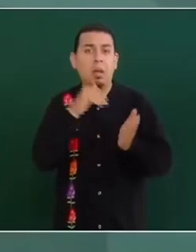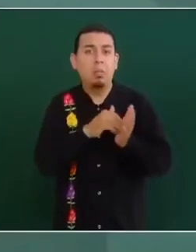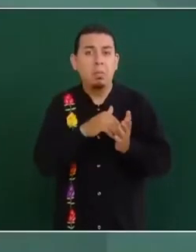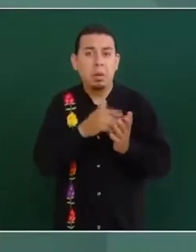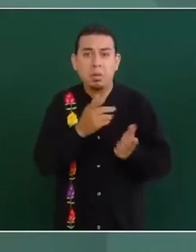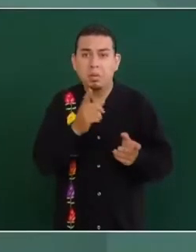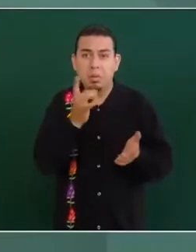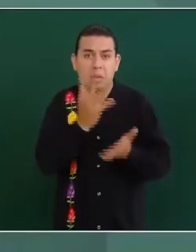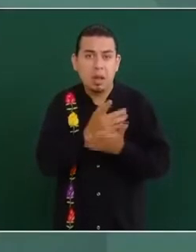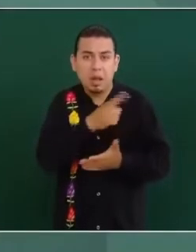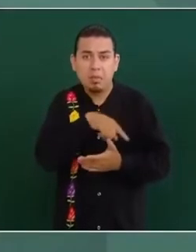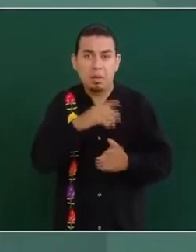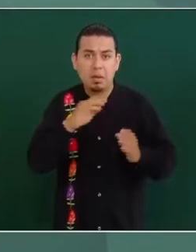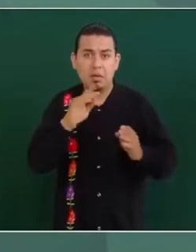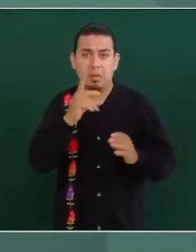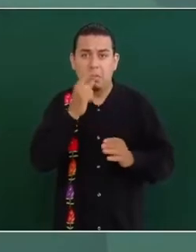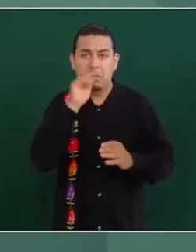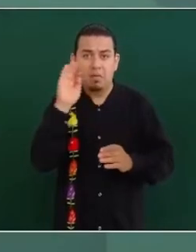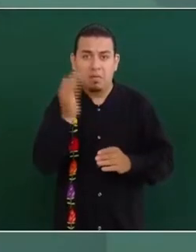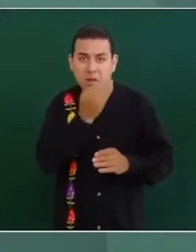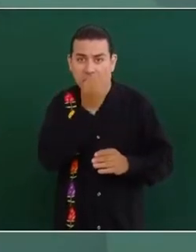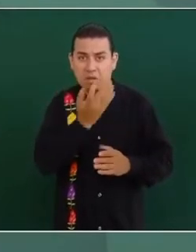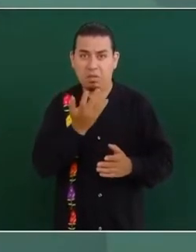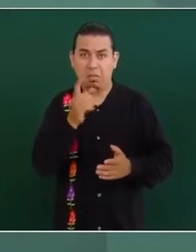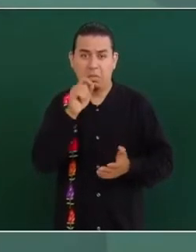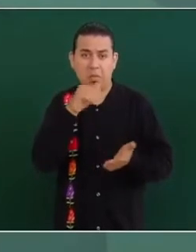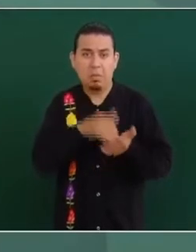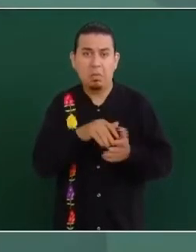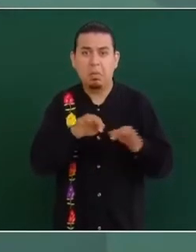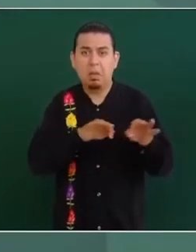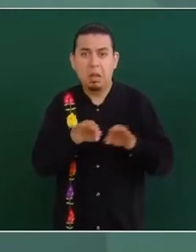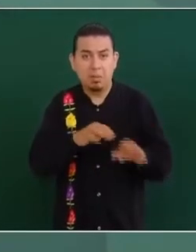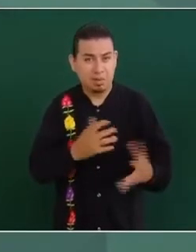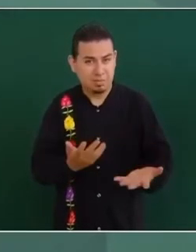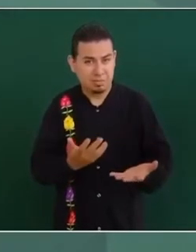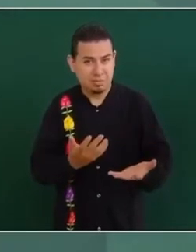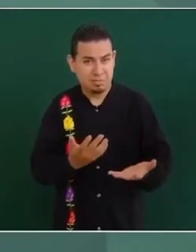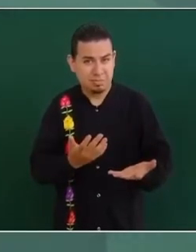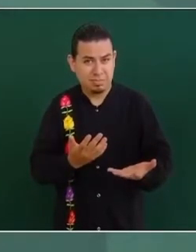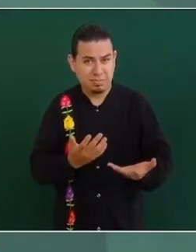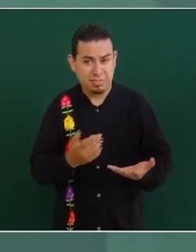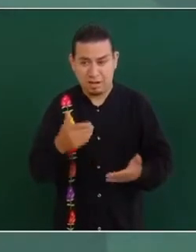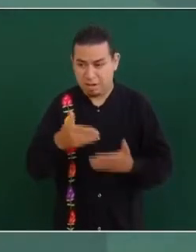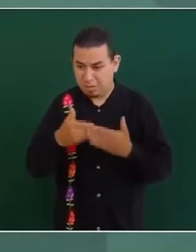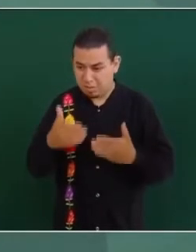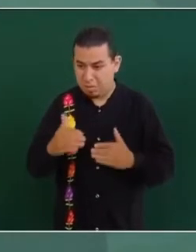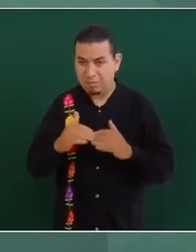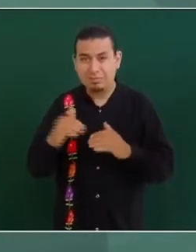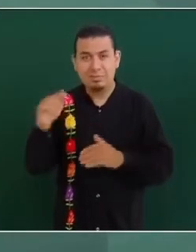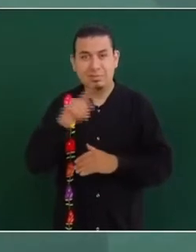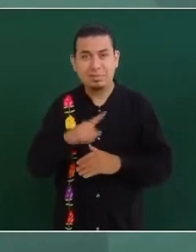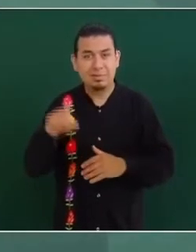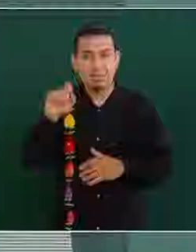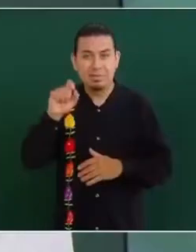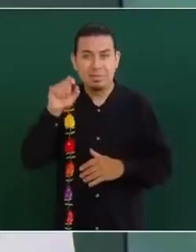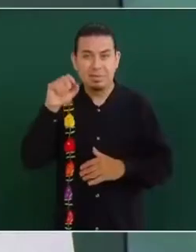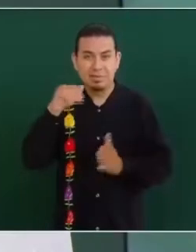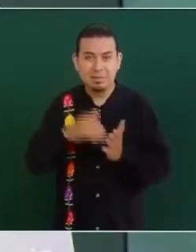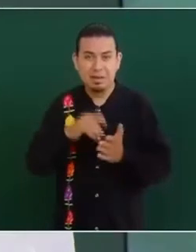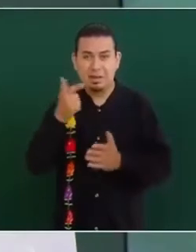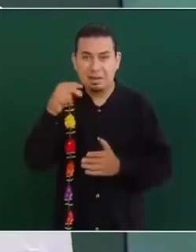elementos y sólo 20 mil operativos. Ahora, la Guardia Nacional